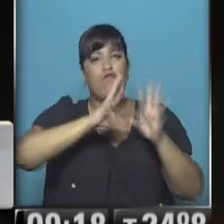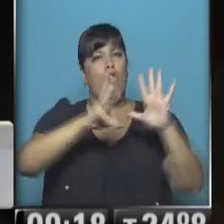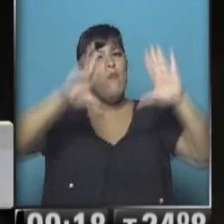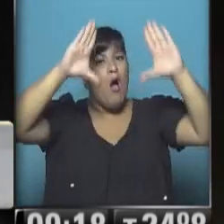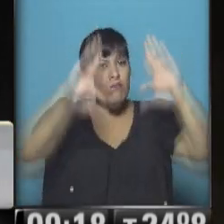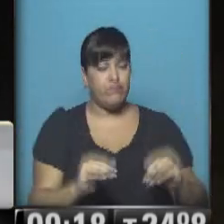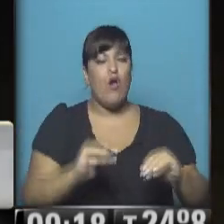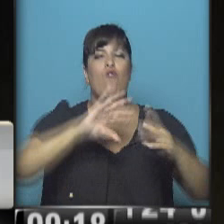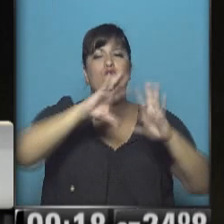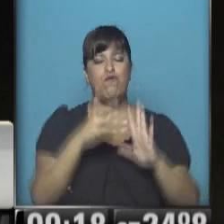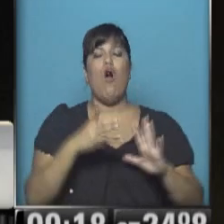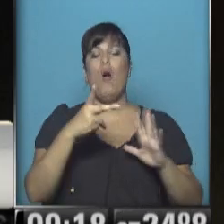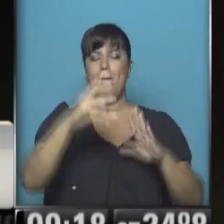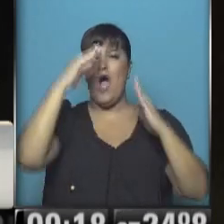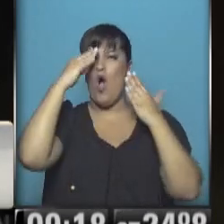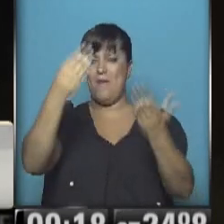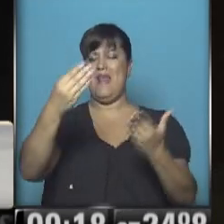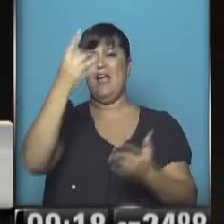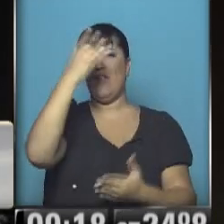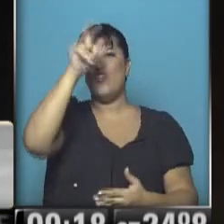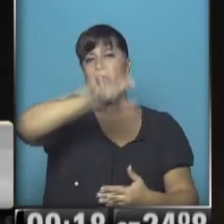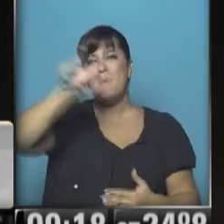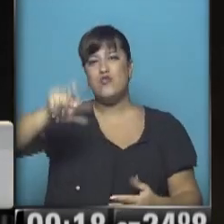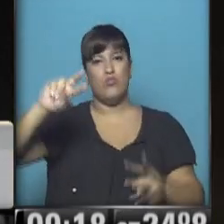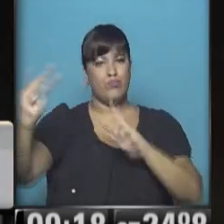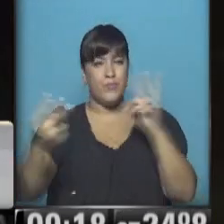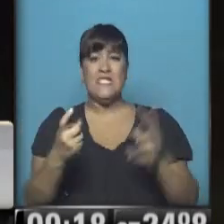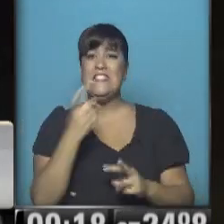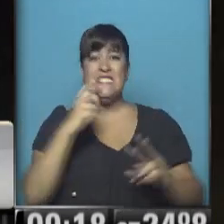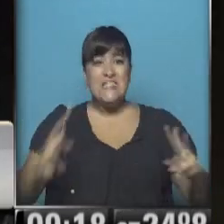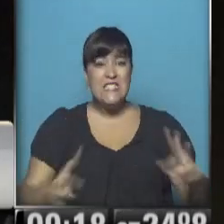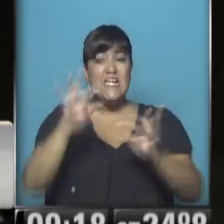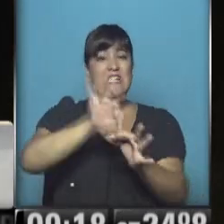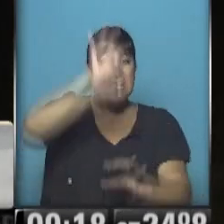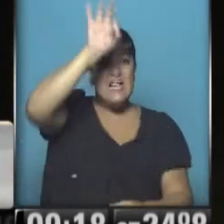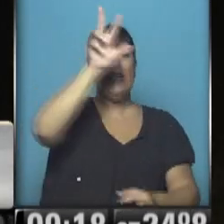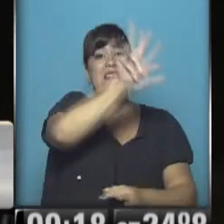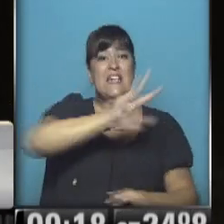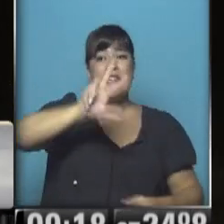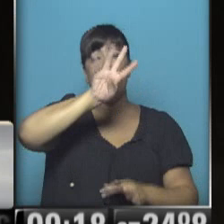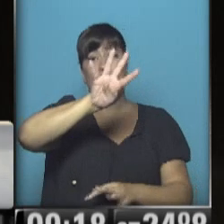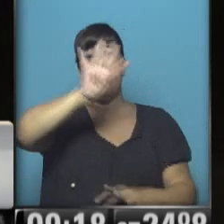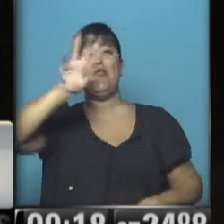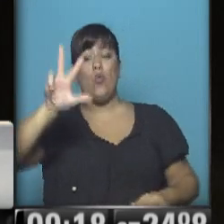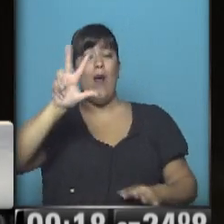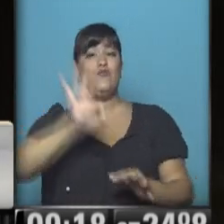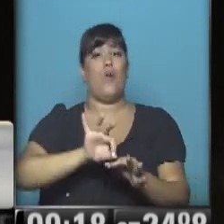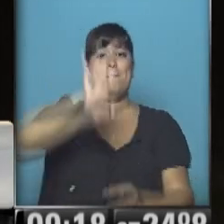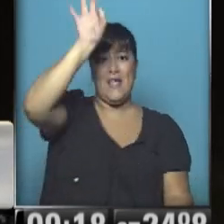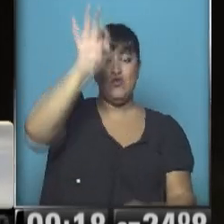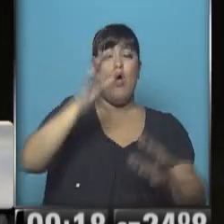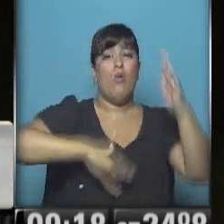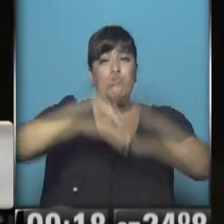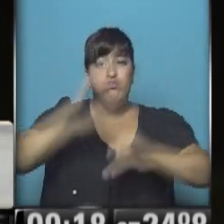muestra de luto por las 12 víctimas. La estructura de hierro de 324 metros de altura, que fue construida en